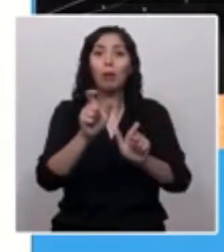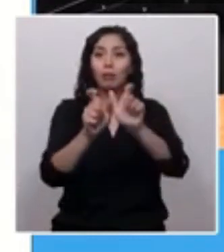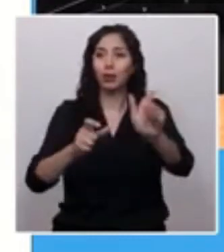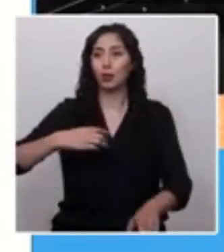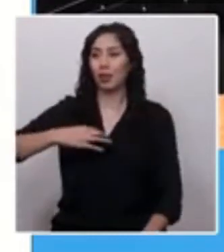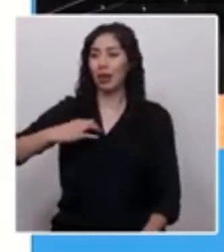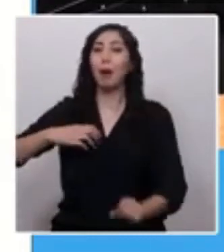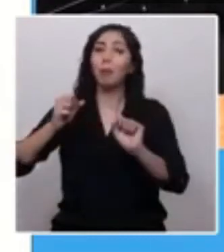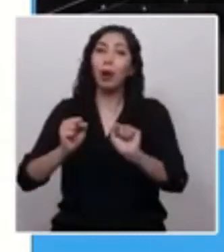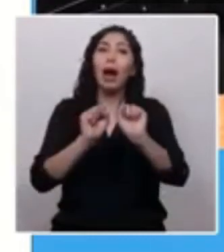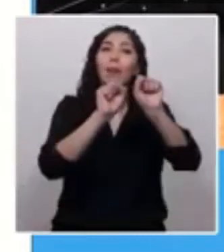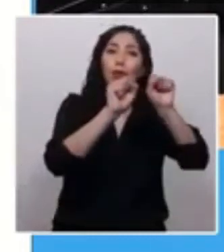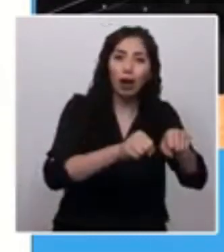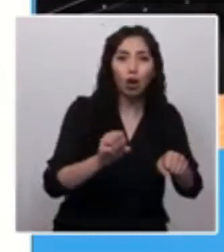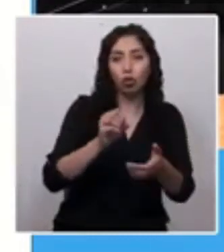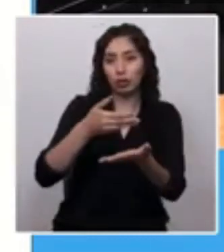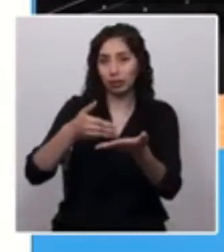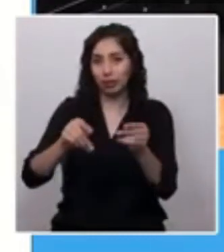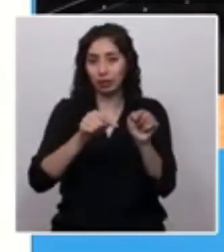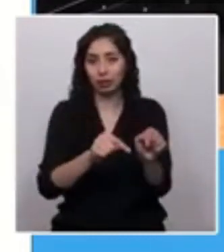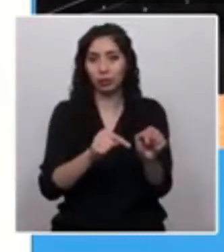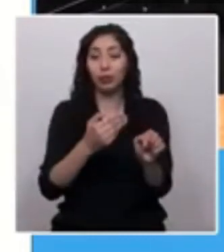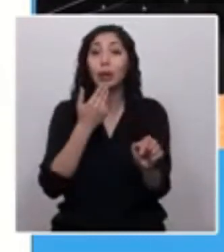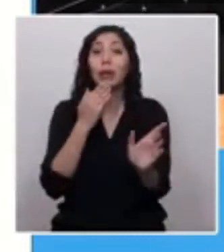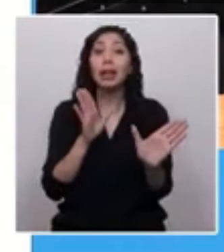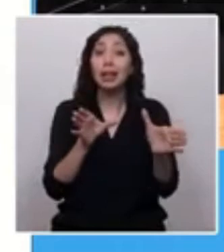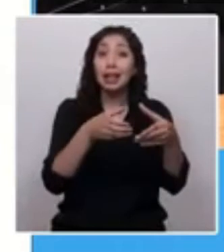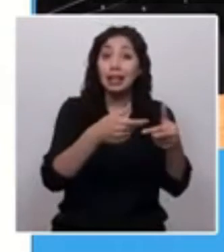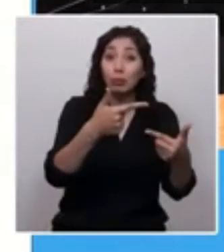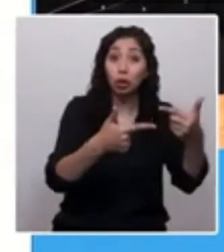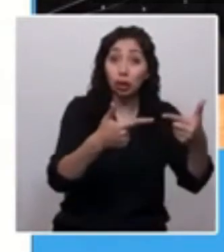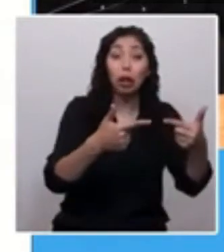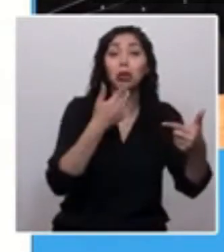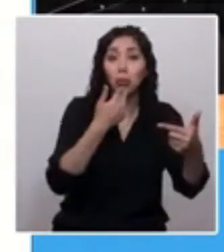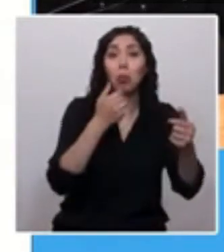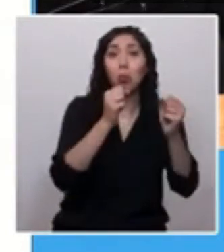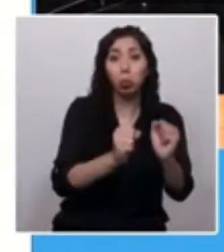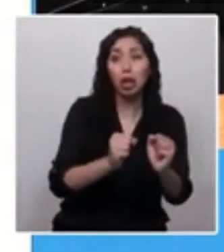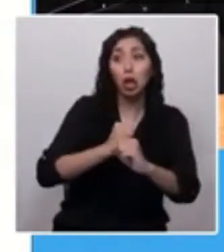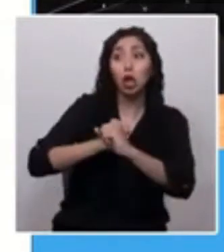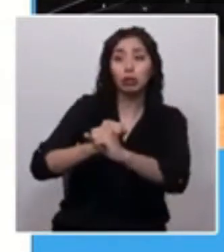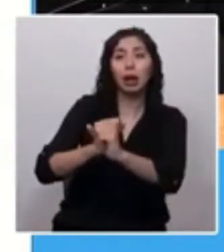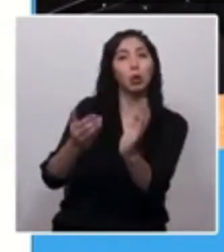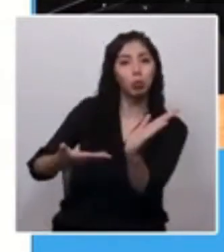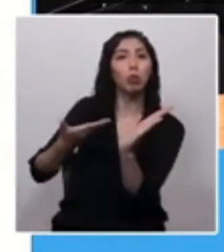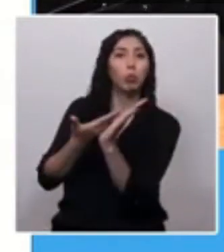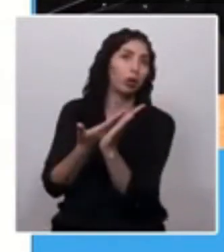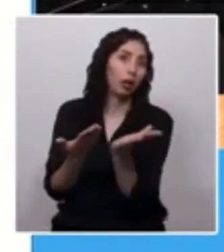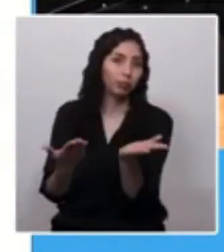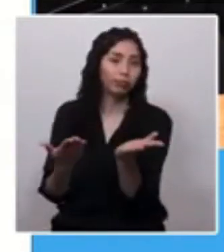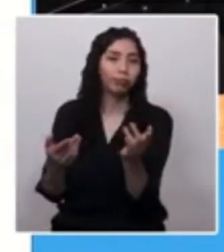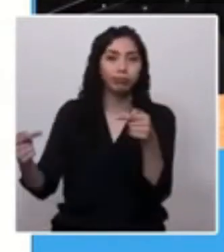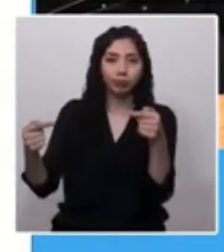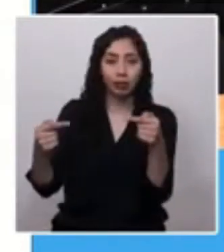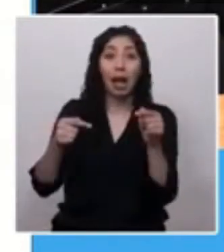Además, la clase política también podrá hacer una contrapropuesta y, de ese modo, en el referéndum de salida, la ciudadanía tendrá la opción de la